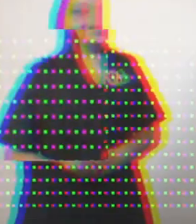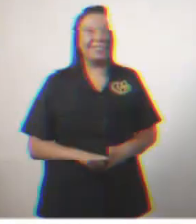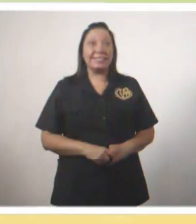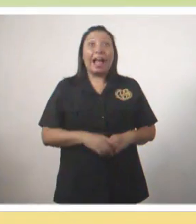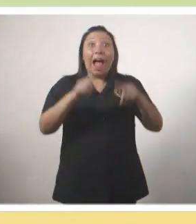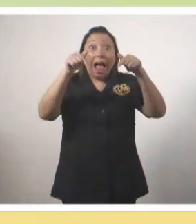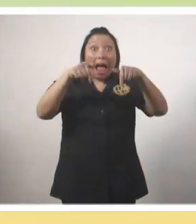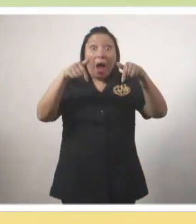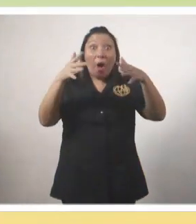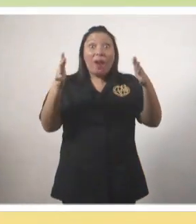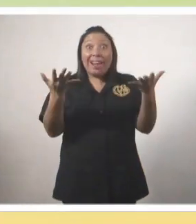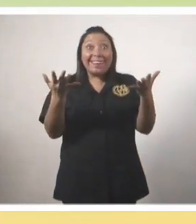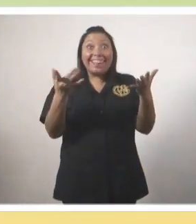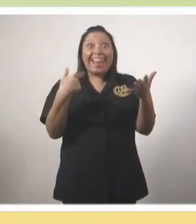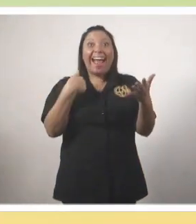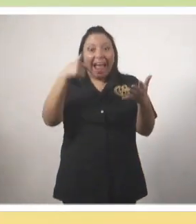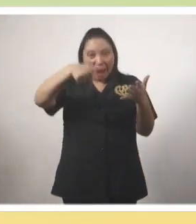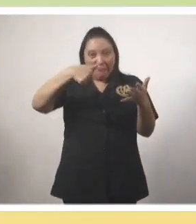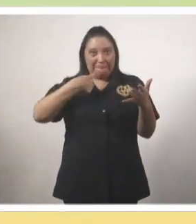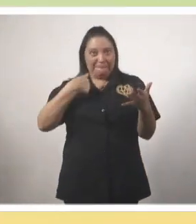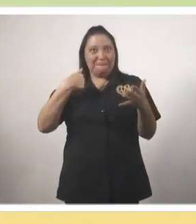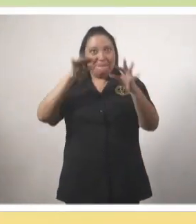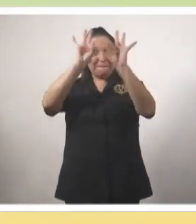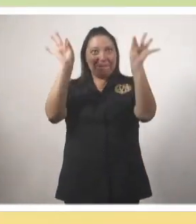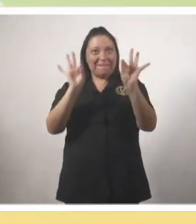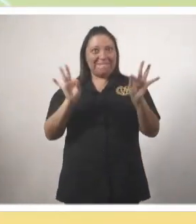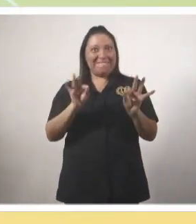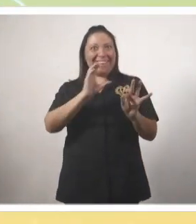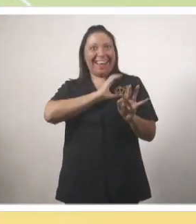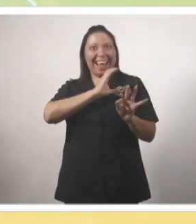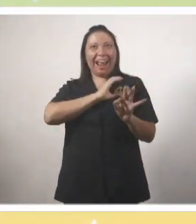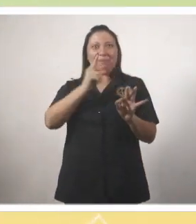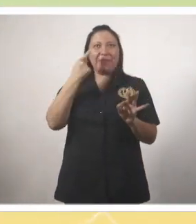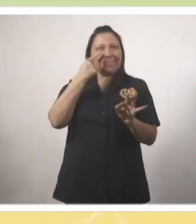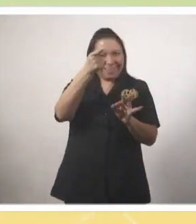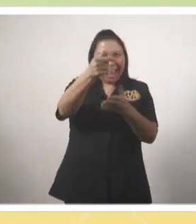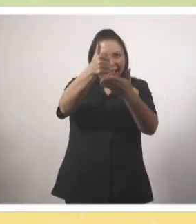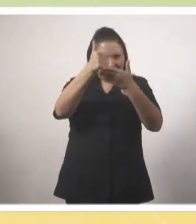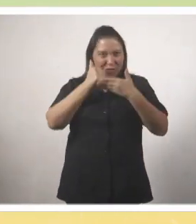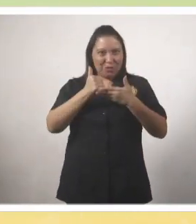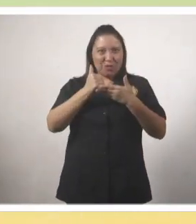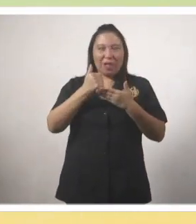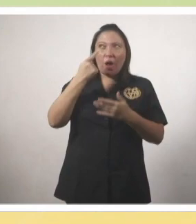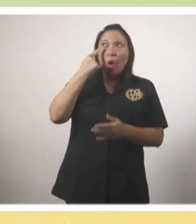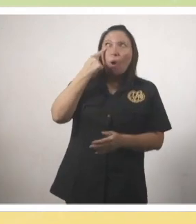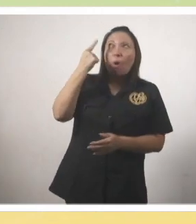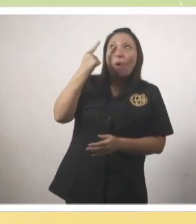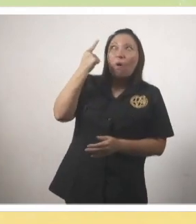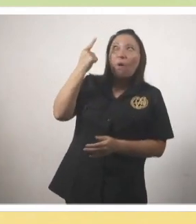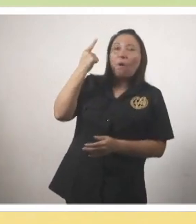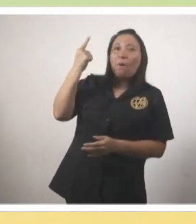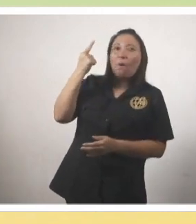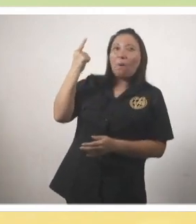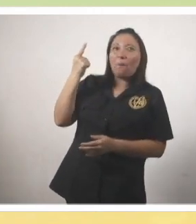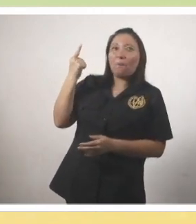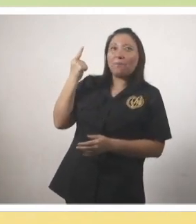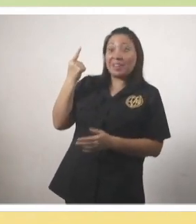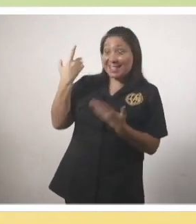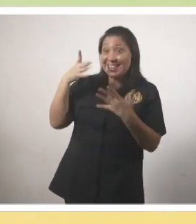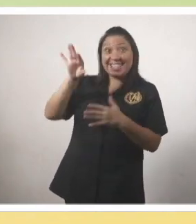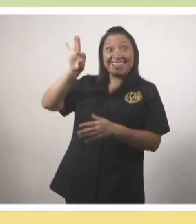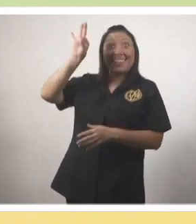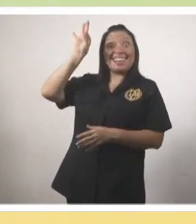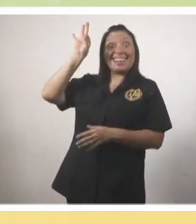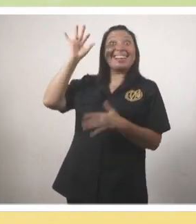Y ahora tenemos que encontrar el avatar de nuestra amiga Carmen A ver, ayúdanos, observemos bien Yo ya lo tengo